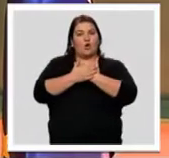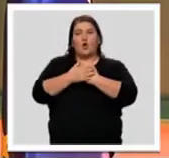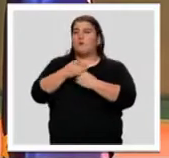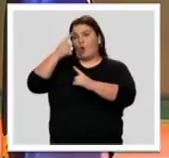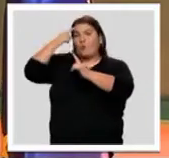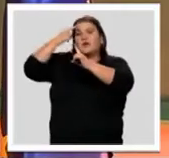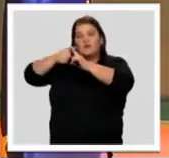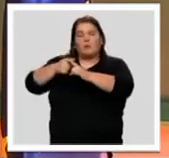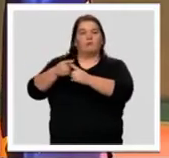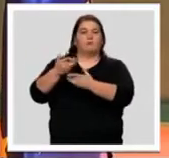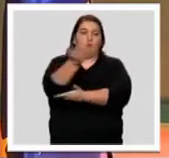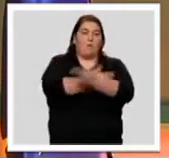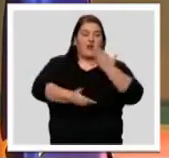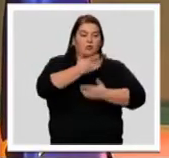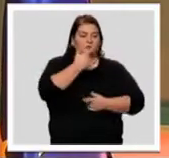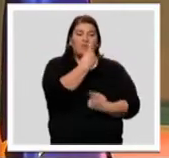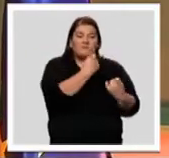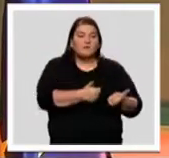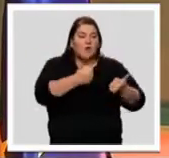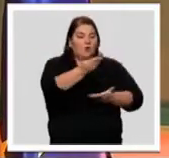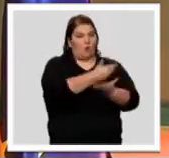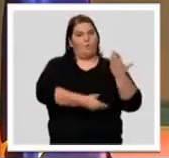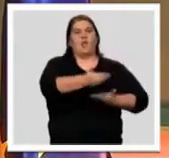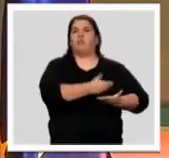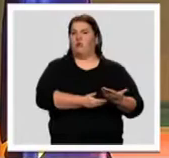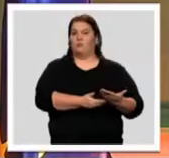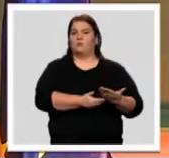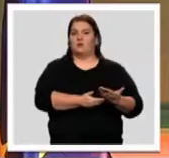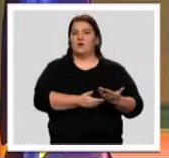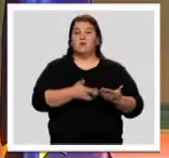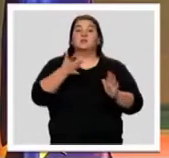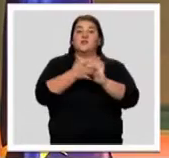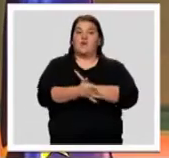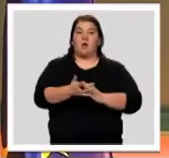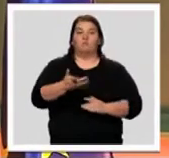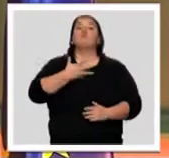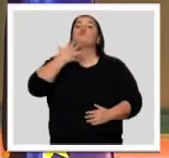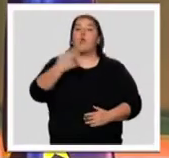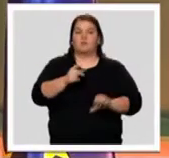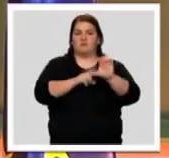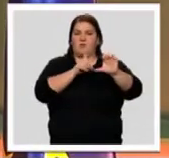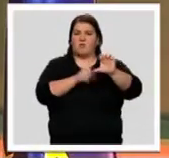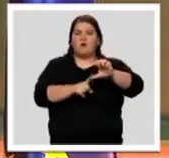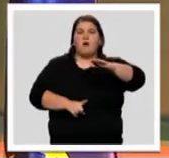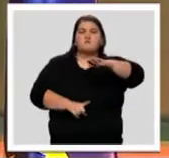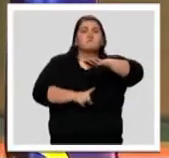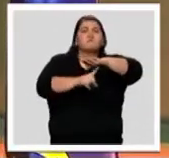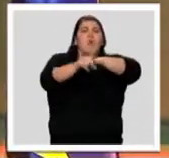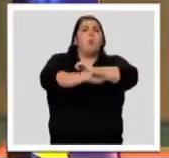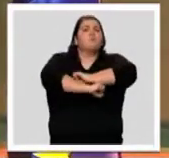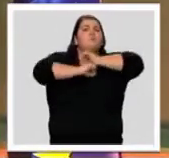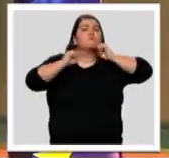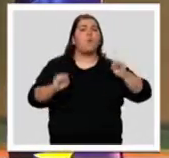cooperación con quienes más lo necesitan. Y es compatible con que Extremadura siga desarrollando plenamente